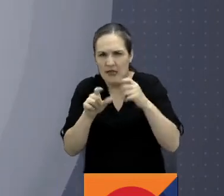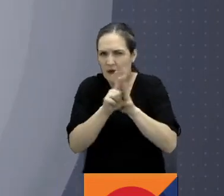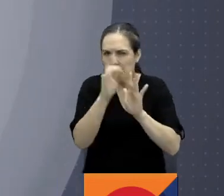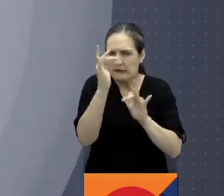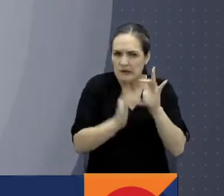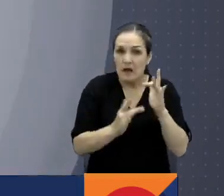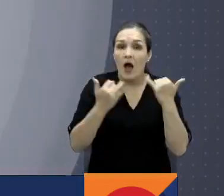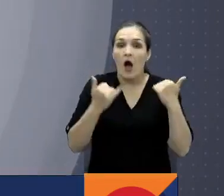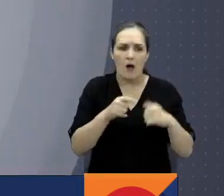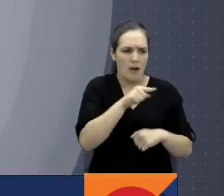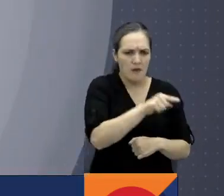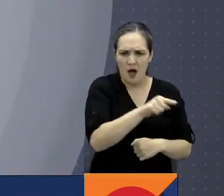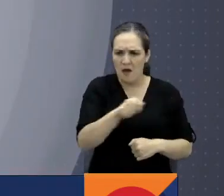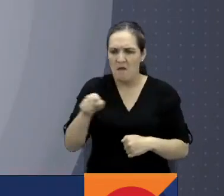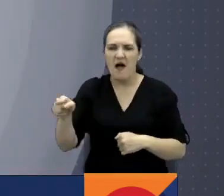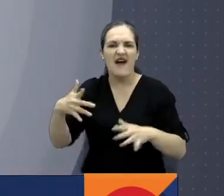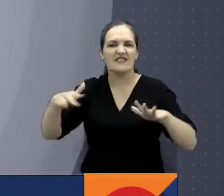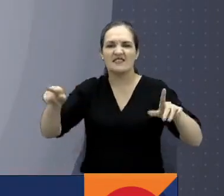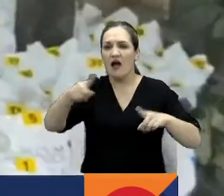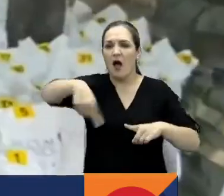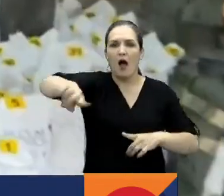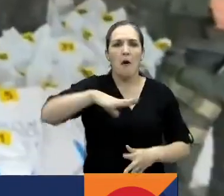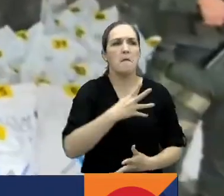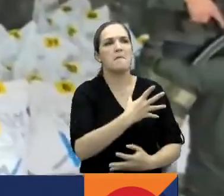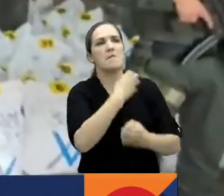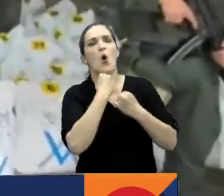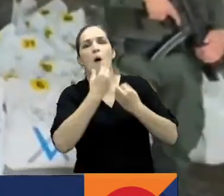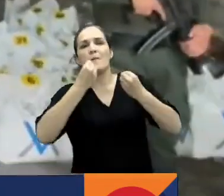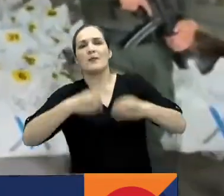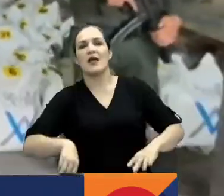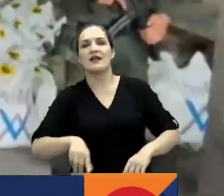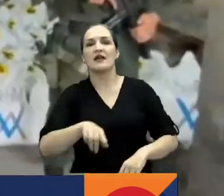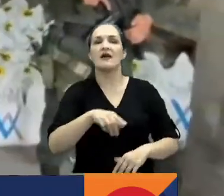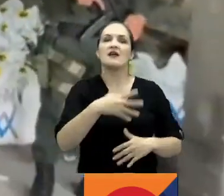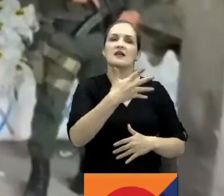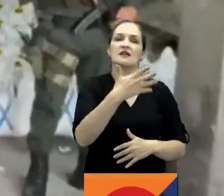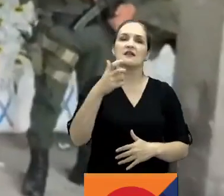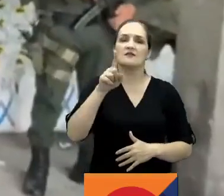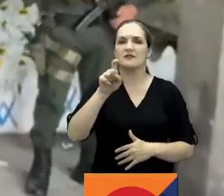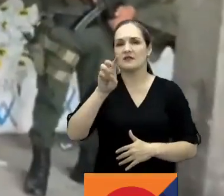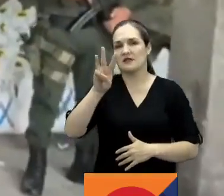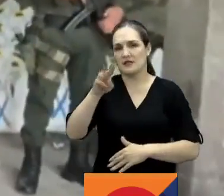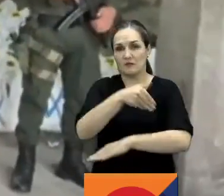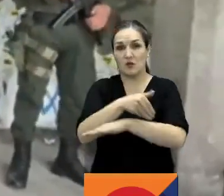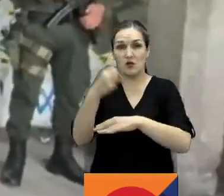autoridades dicen que afectaron en 673 millones de pesos las rentas criminales de la capital del país.